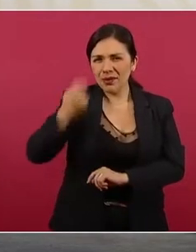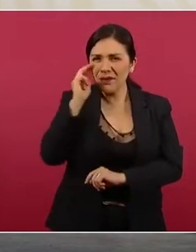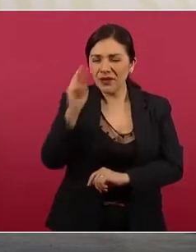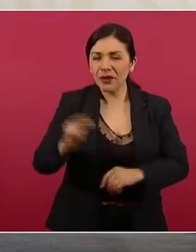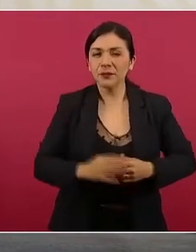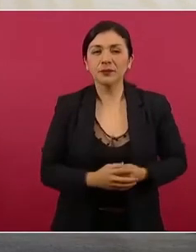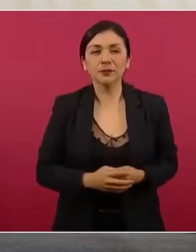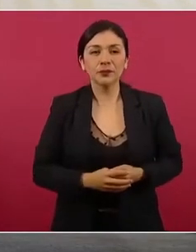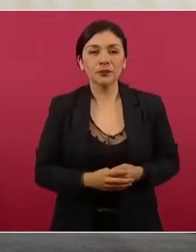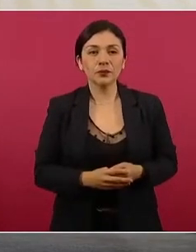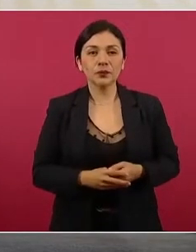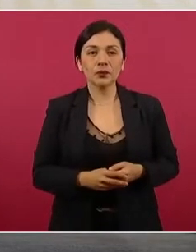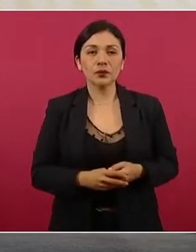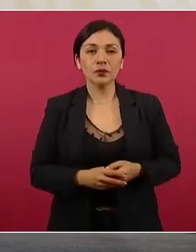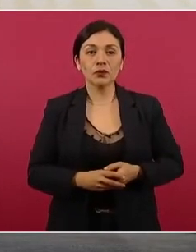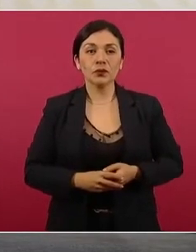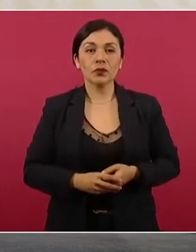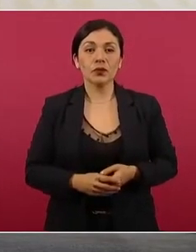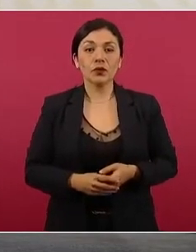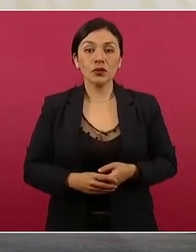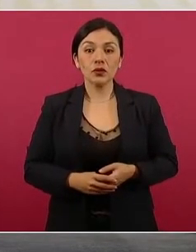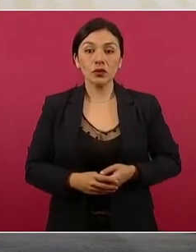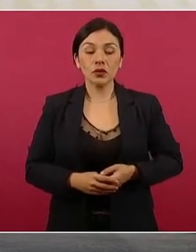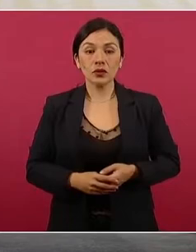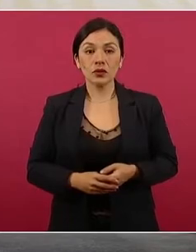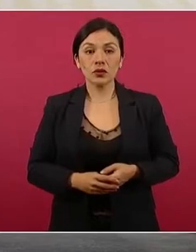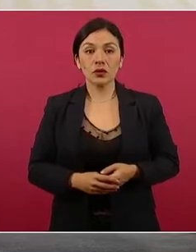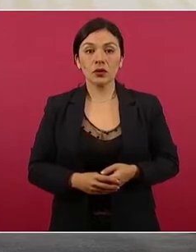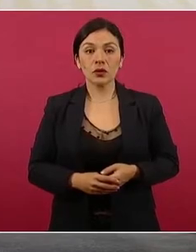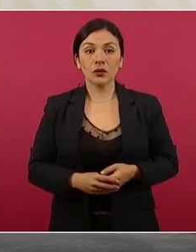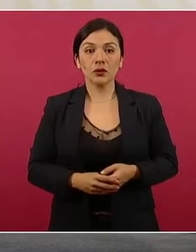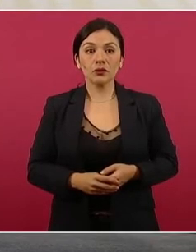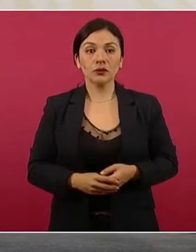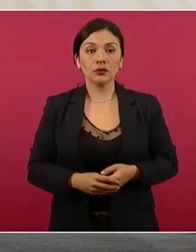Miren, este es el peso.